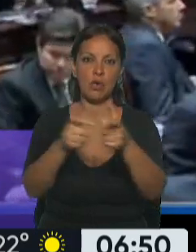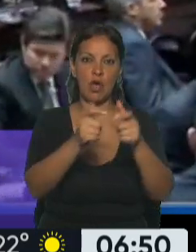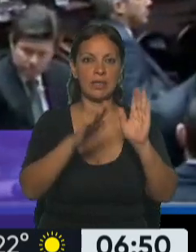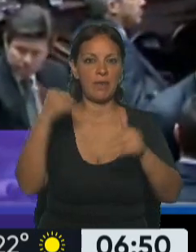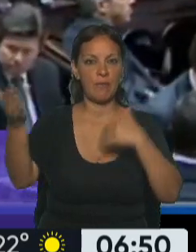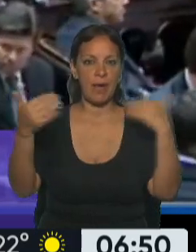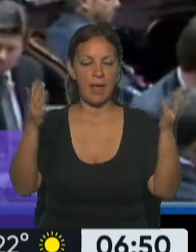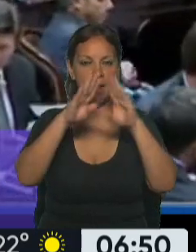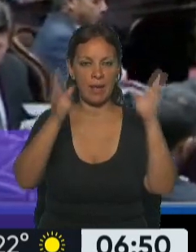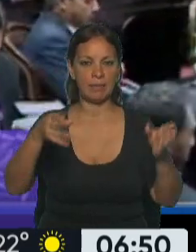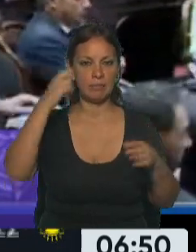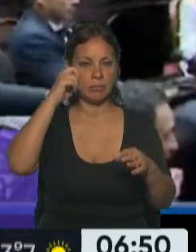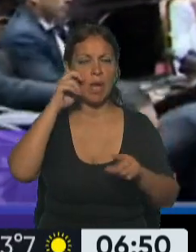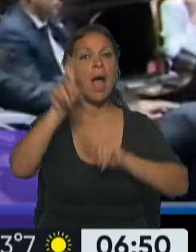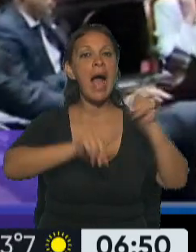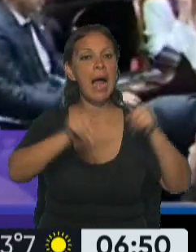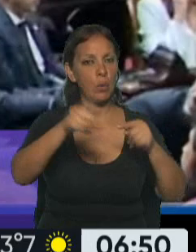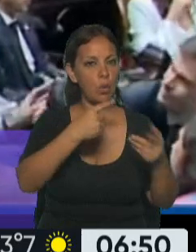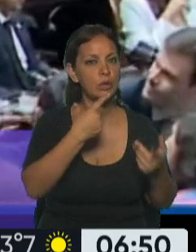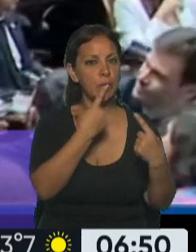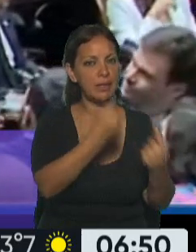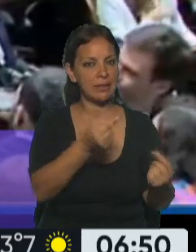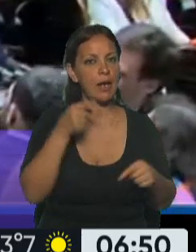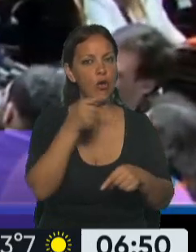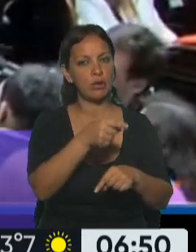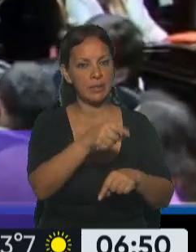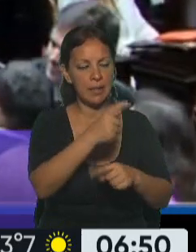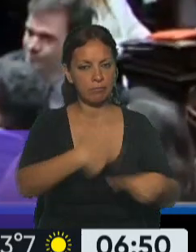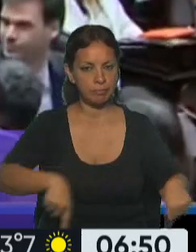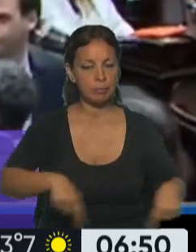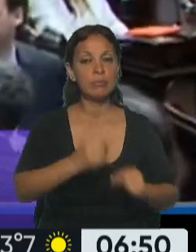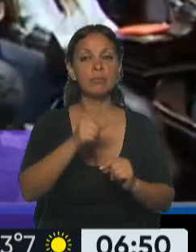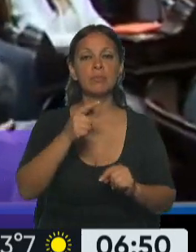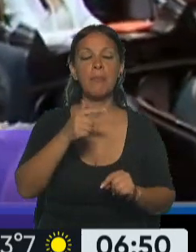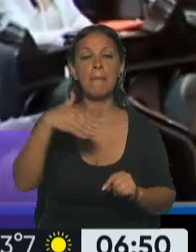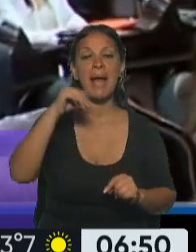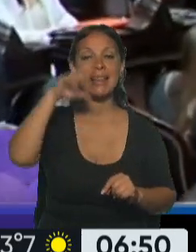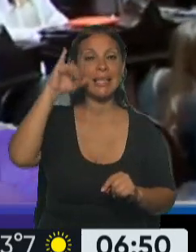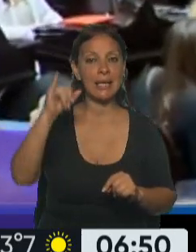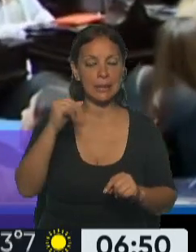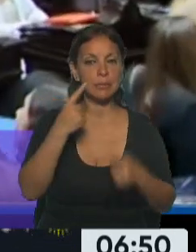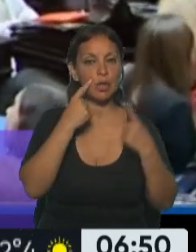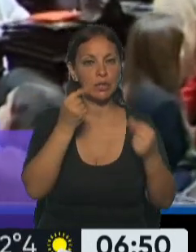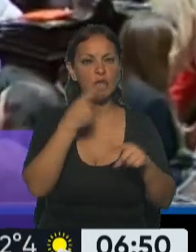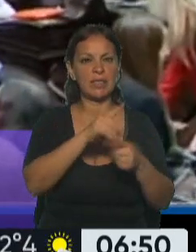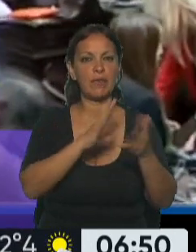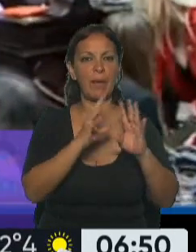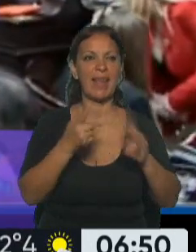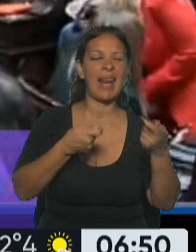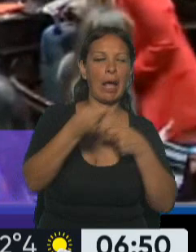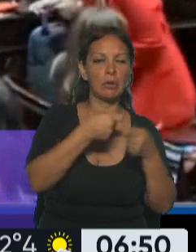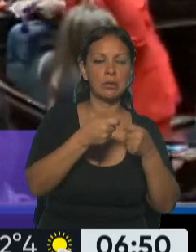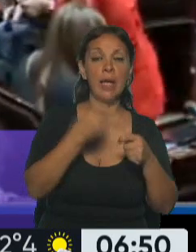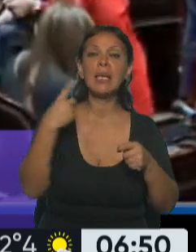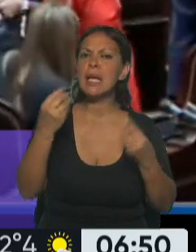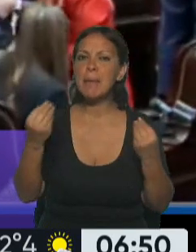por varios legisladores, entre otros, por el propio Germán Martínez, jefe del bloque de Unión por la Patria. Pero, ¿qué pasó con Unión por la Patria? Bueno, se quebró el